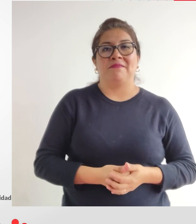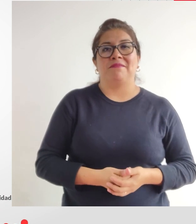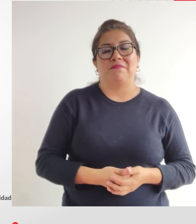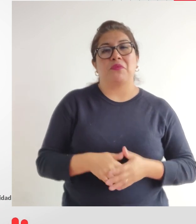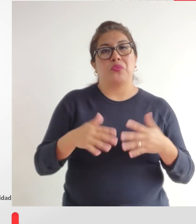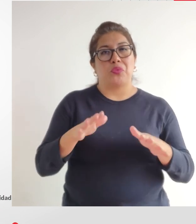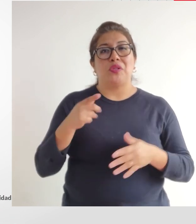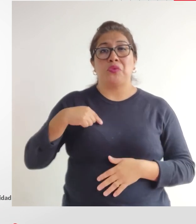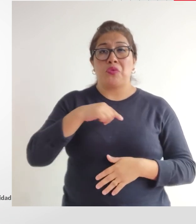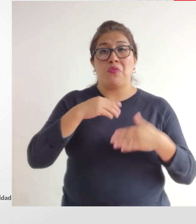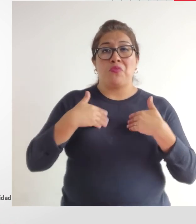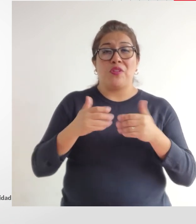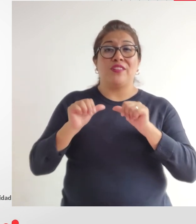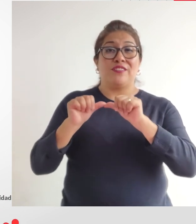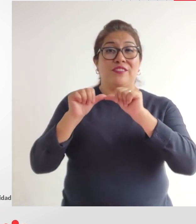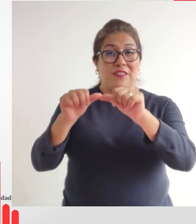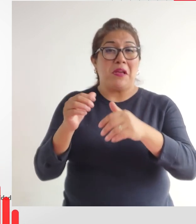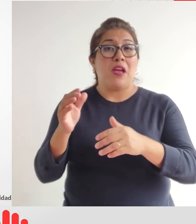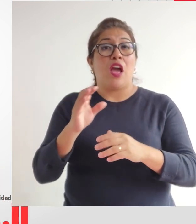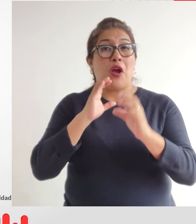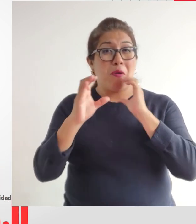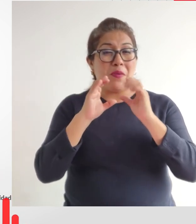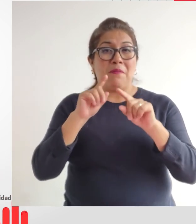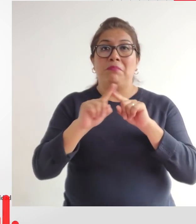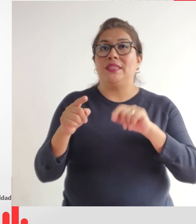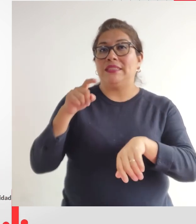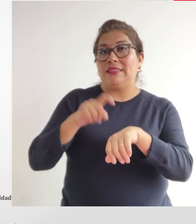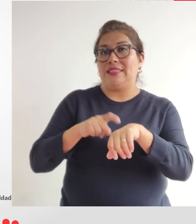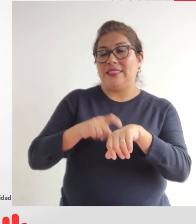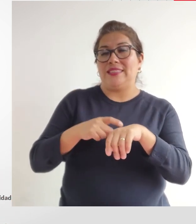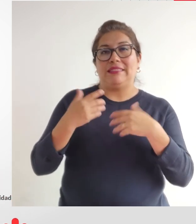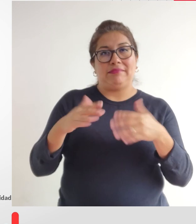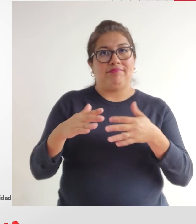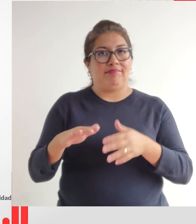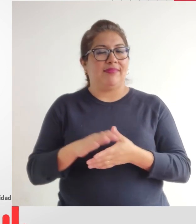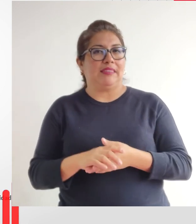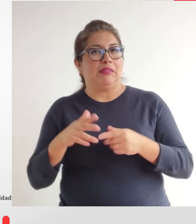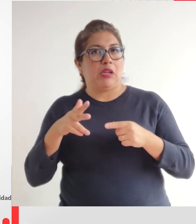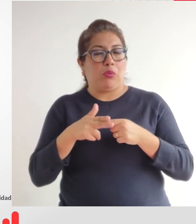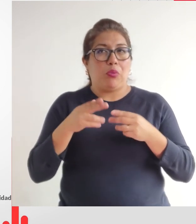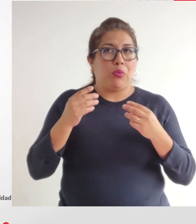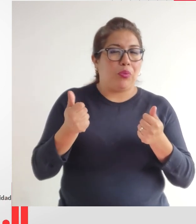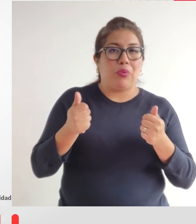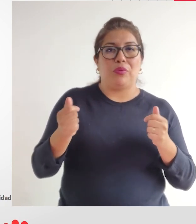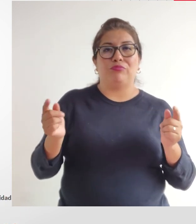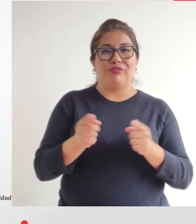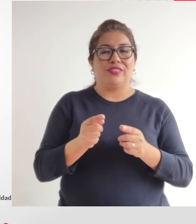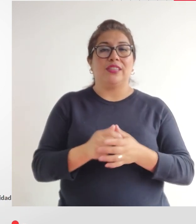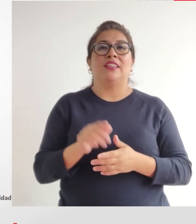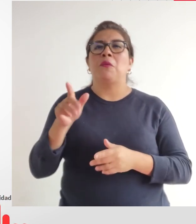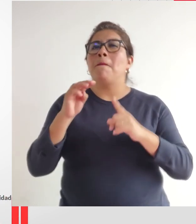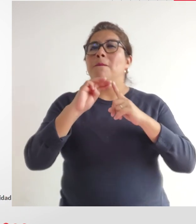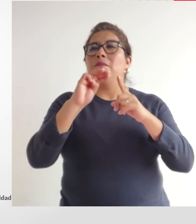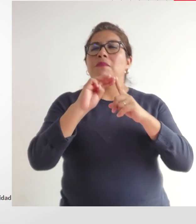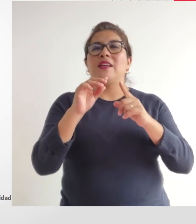conversando pero el tiempo ya nos va está en contra de nosotros esta vez un